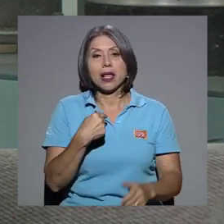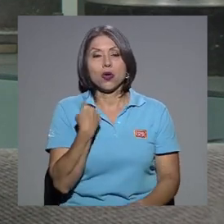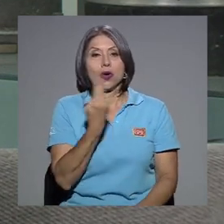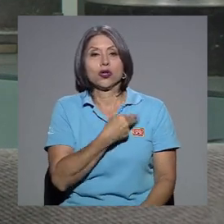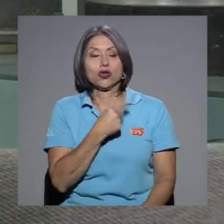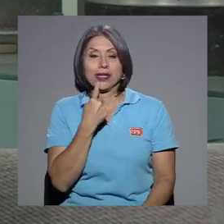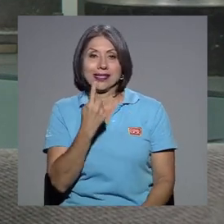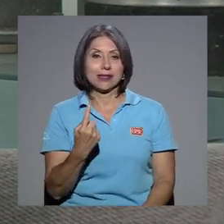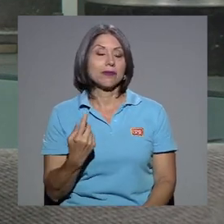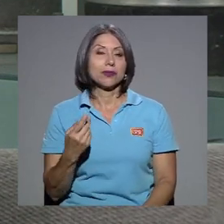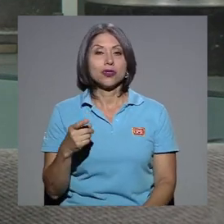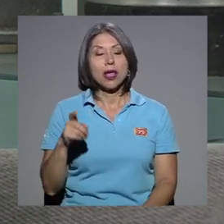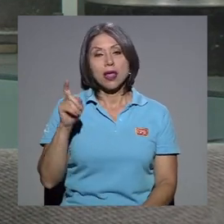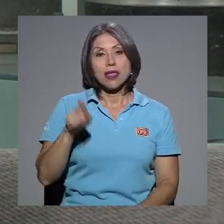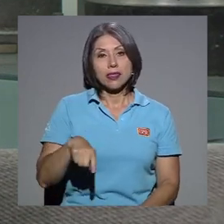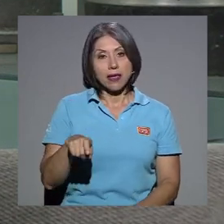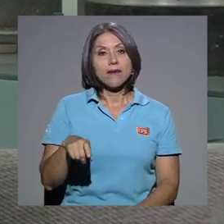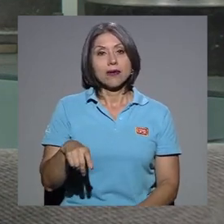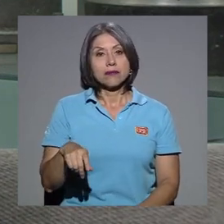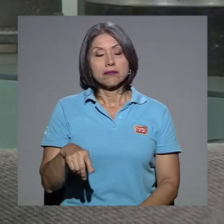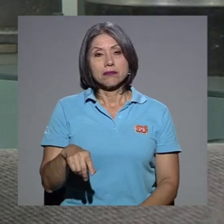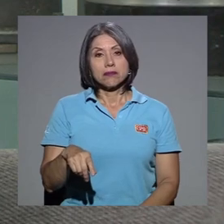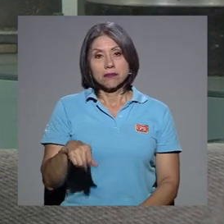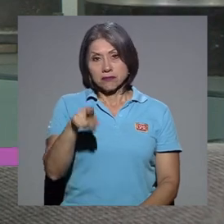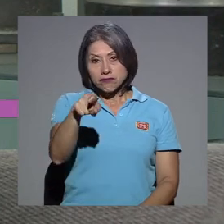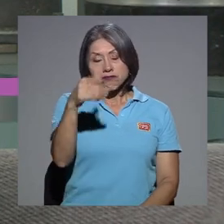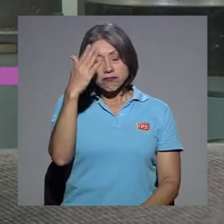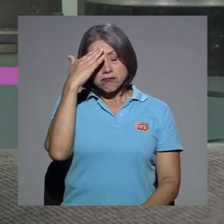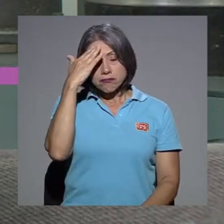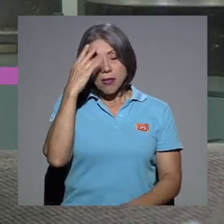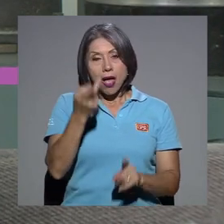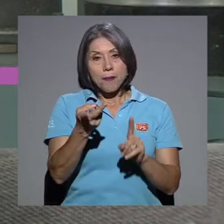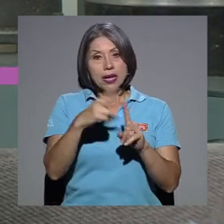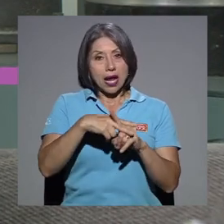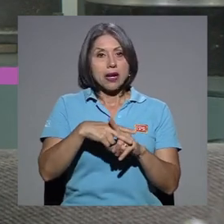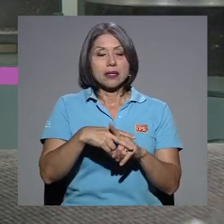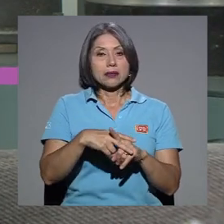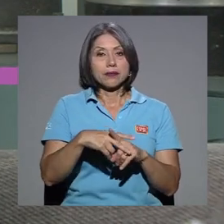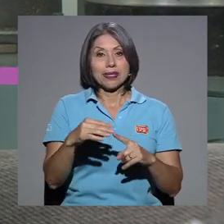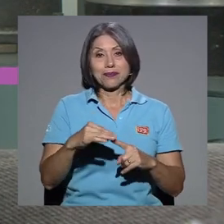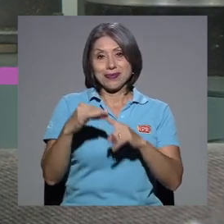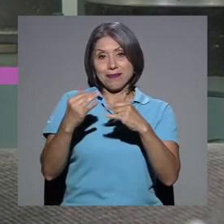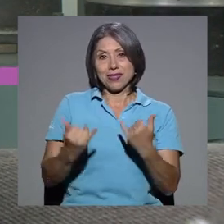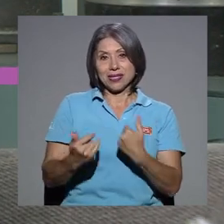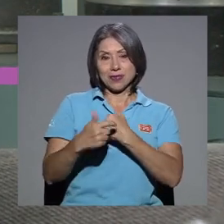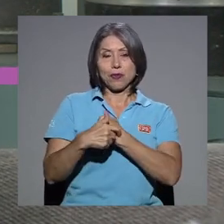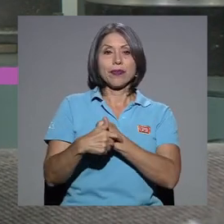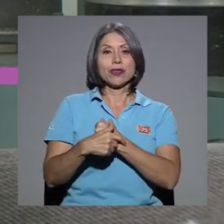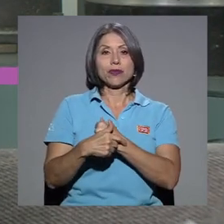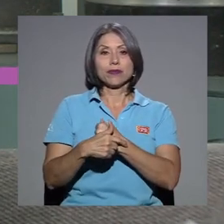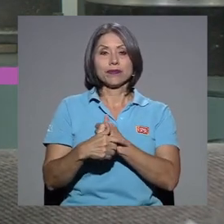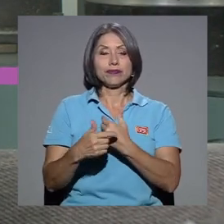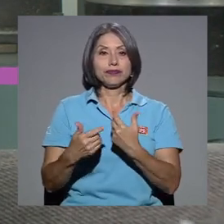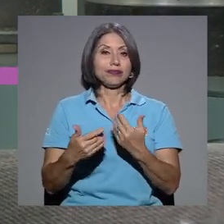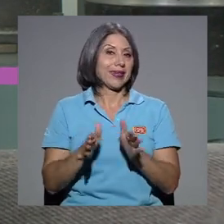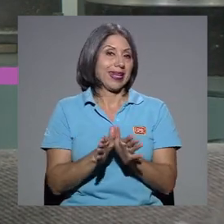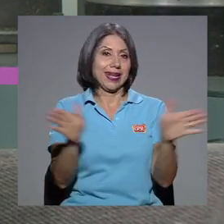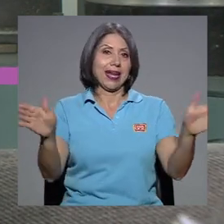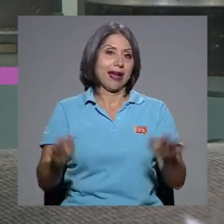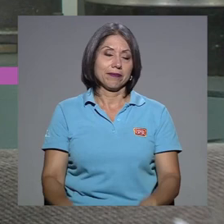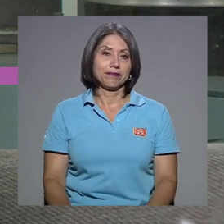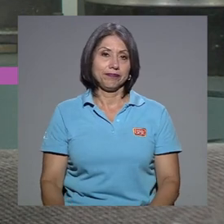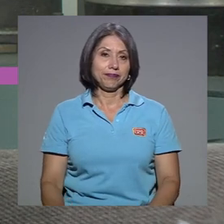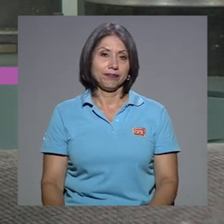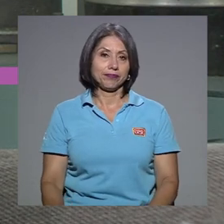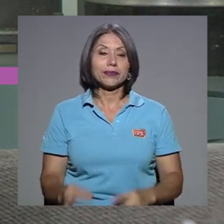tiene que, la población realmente aplicarlas, sobre todo en este momento y en todo, digamos, y en general,